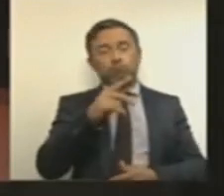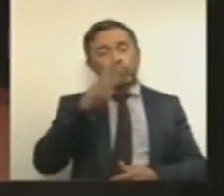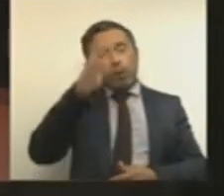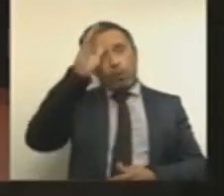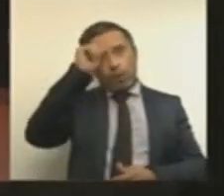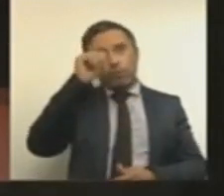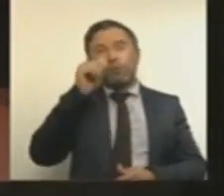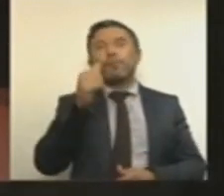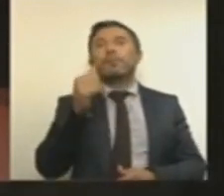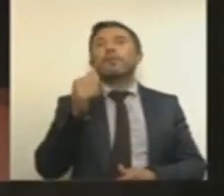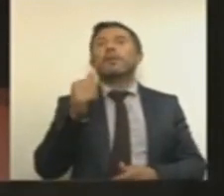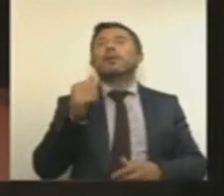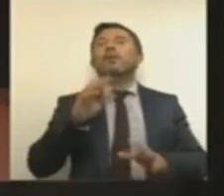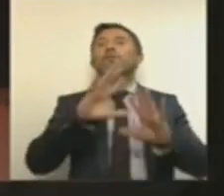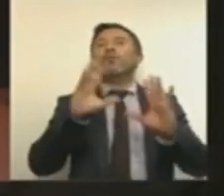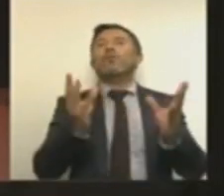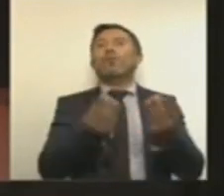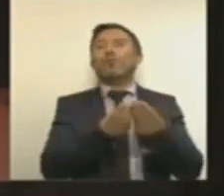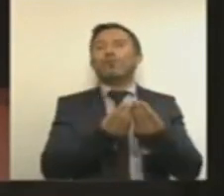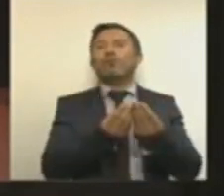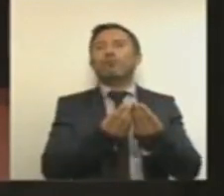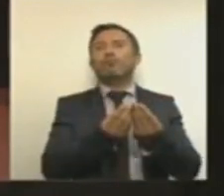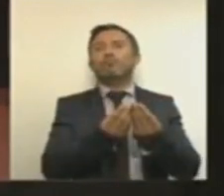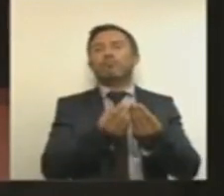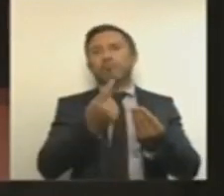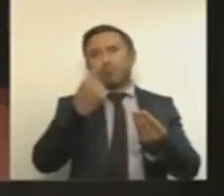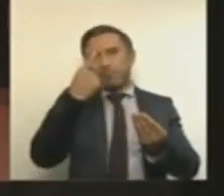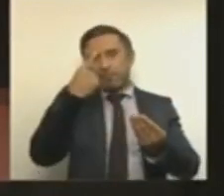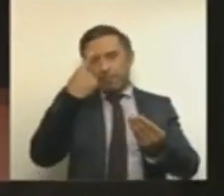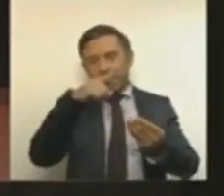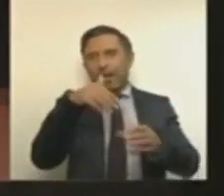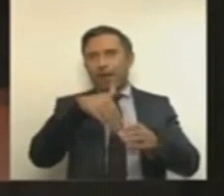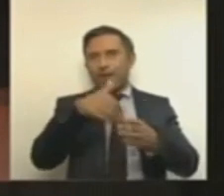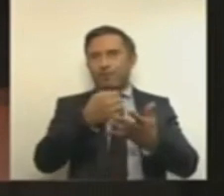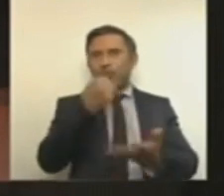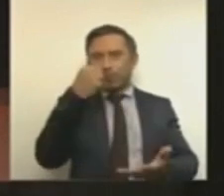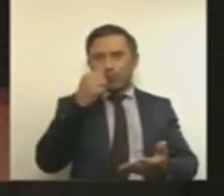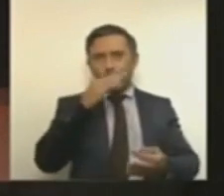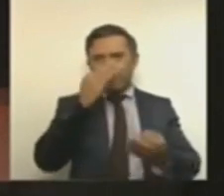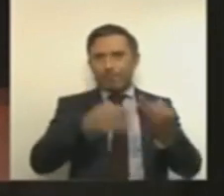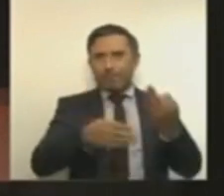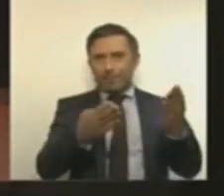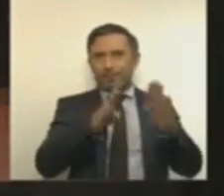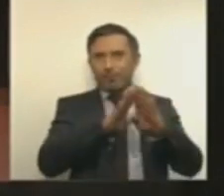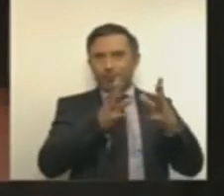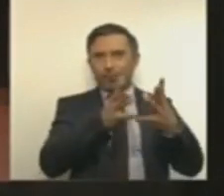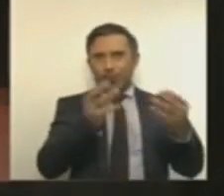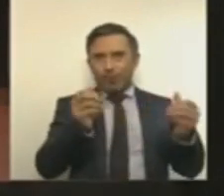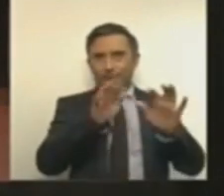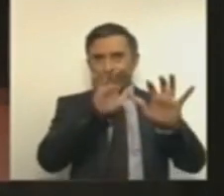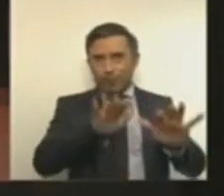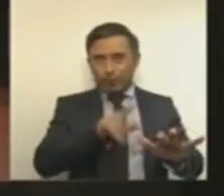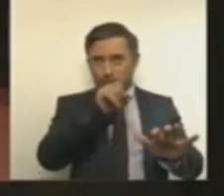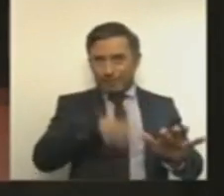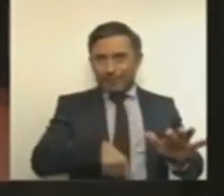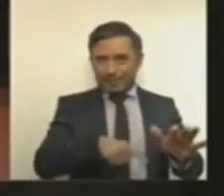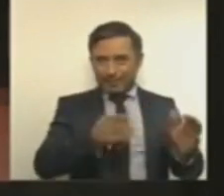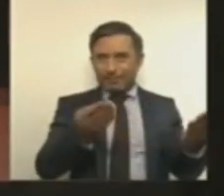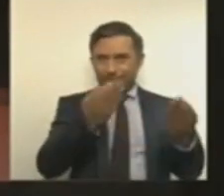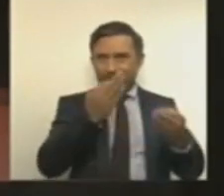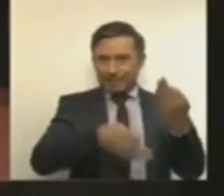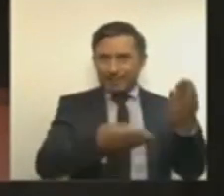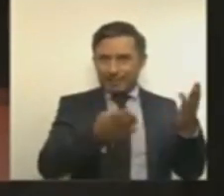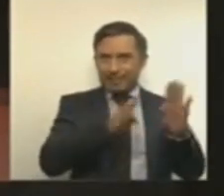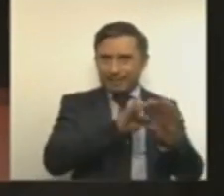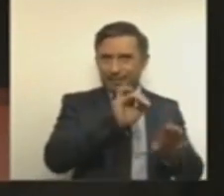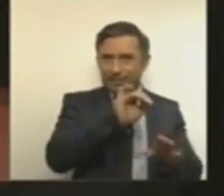la aprobación del conjunto general para la desaparición de los fideicomisos que se integran en el dictamen, pero también creo que